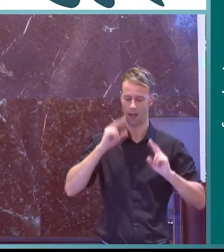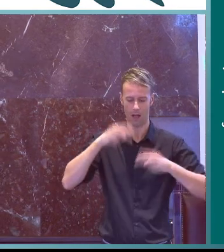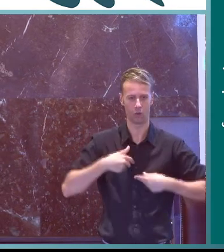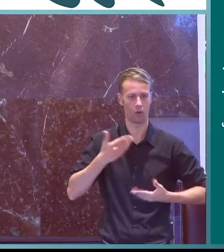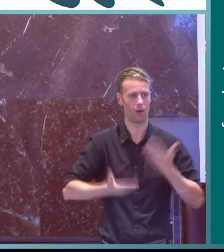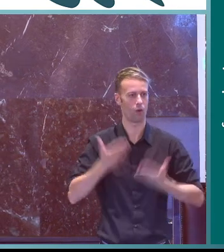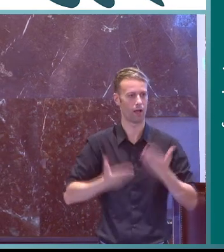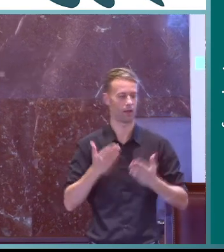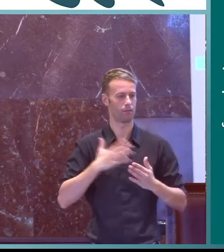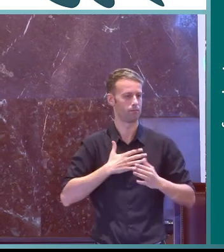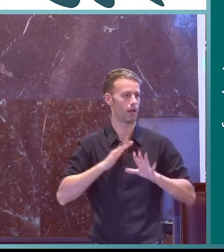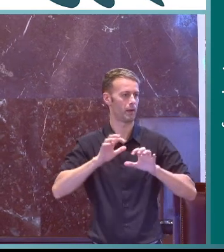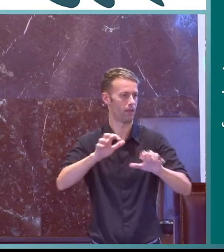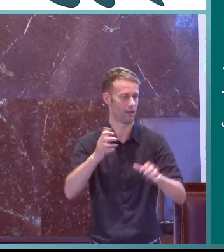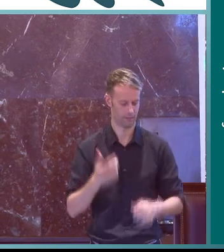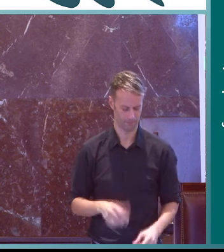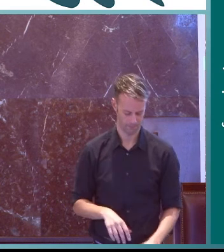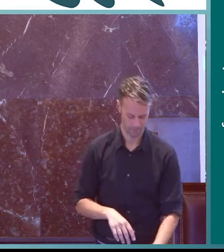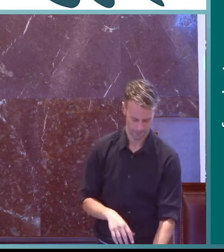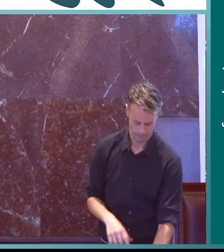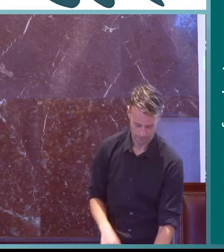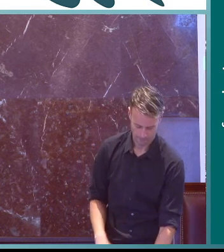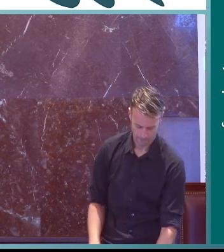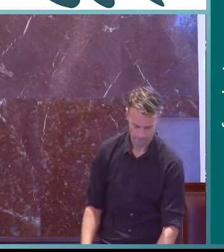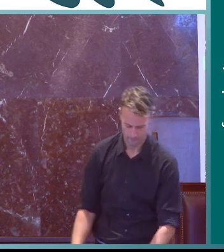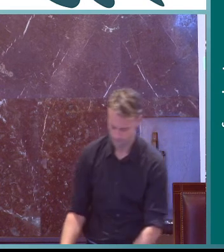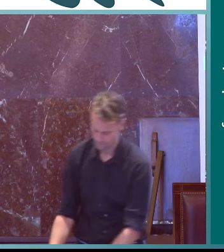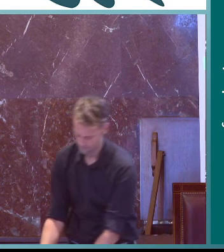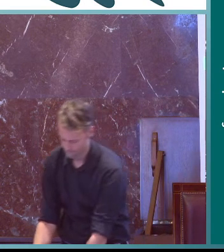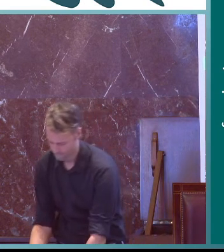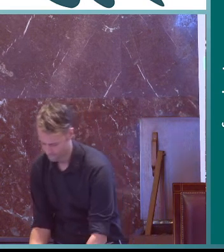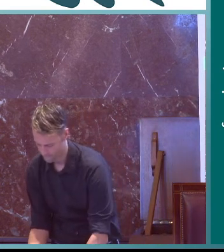para que el alumno de forma autónoma se pueda evaluar y seguir aprendiendo